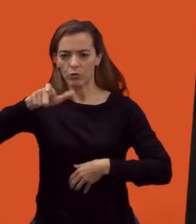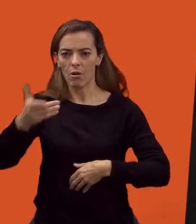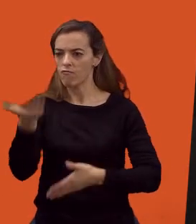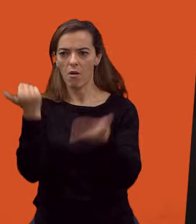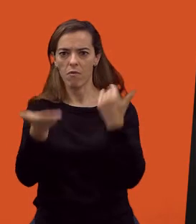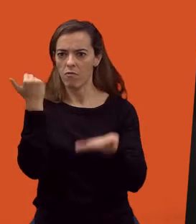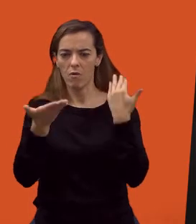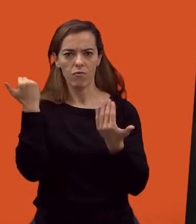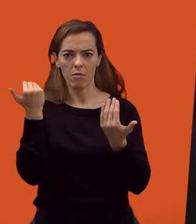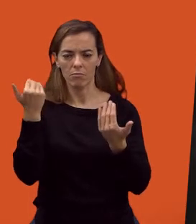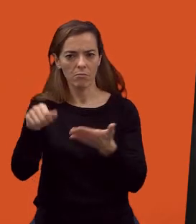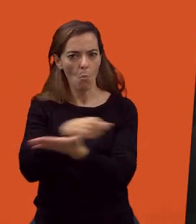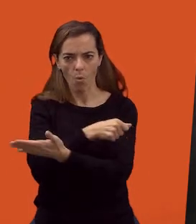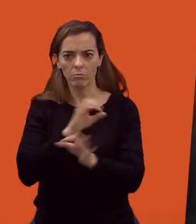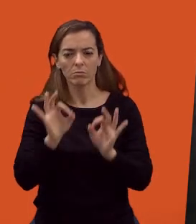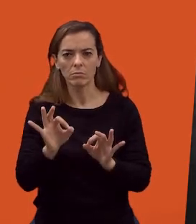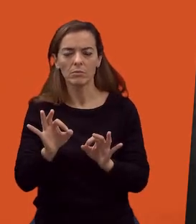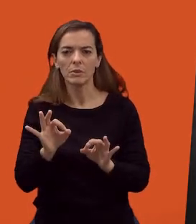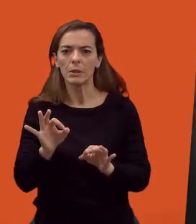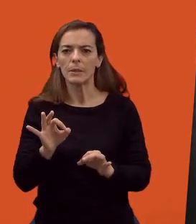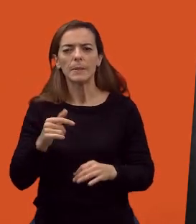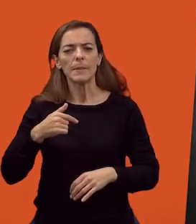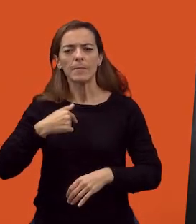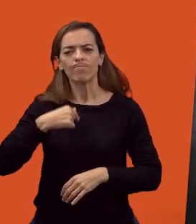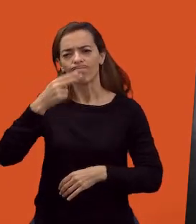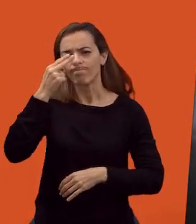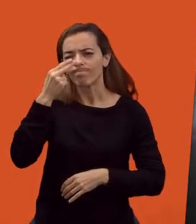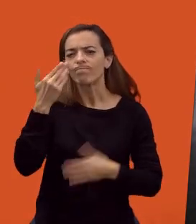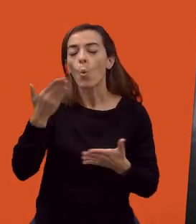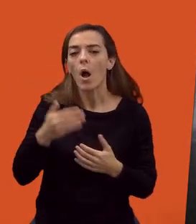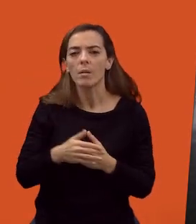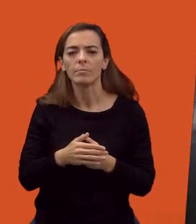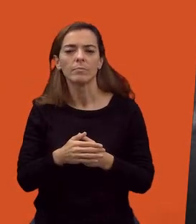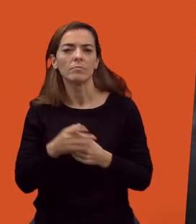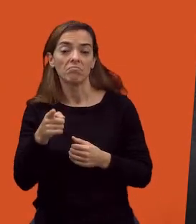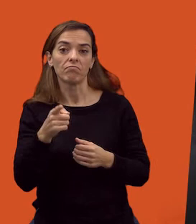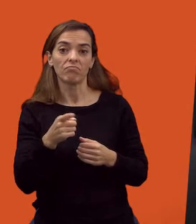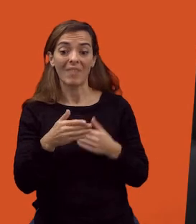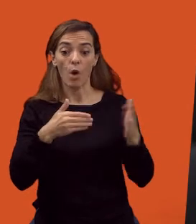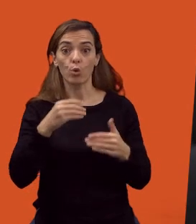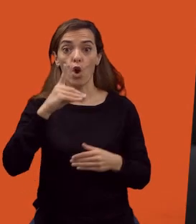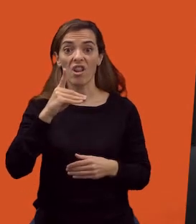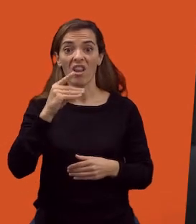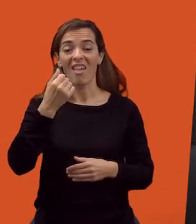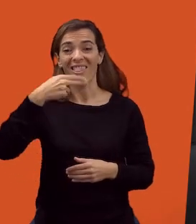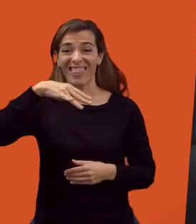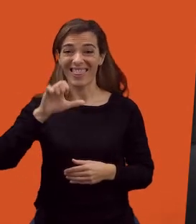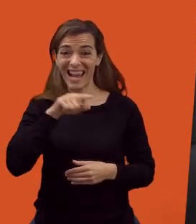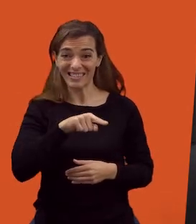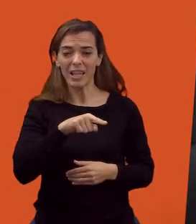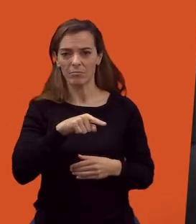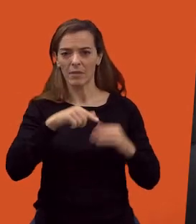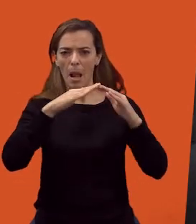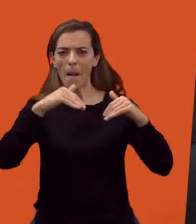me puse mucho interés en cuáles son las partes que Dante describe en cuanto a paisaje, que es